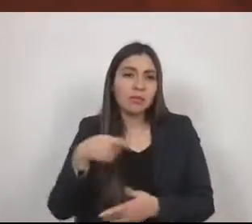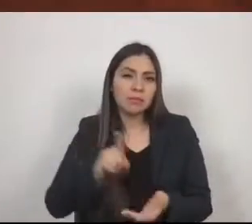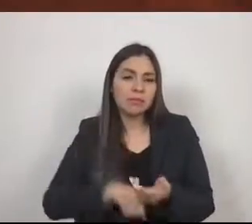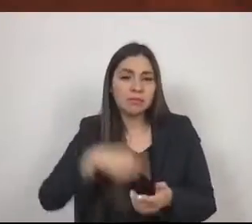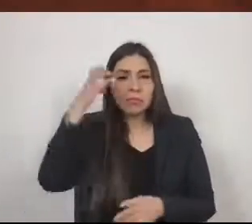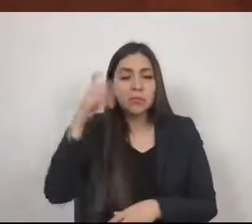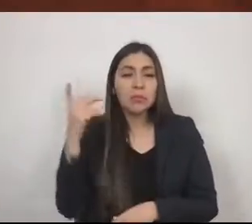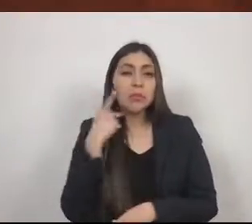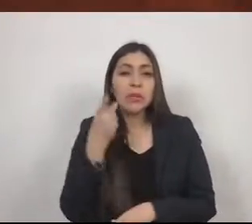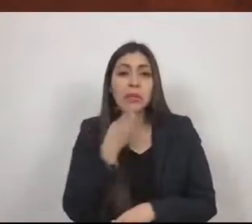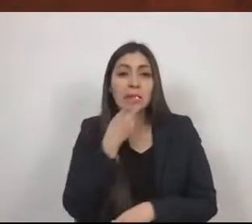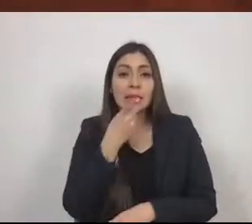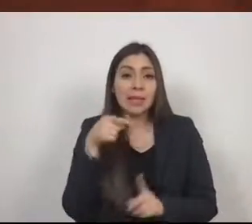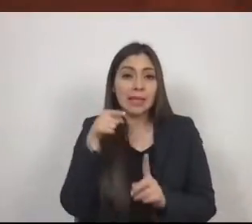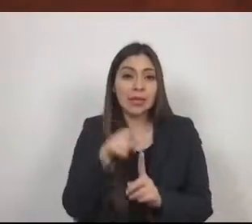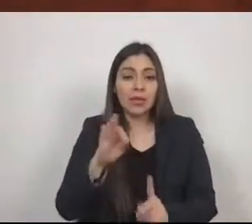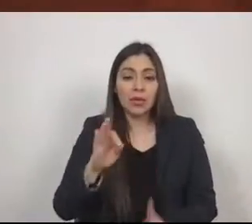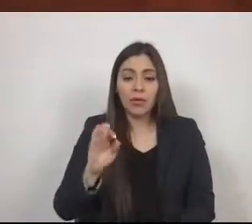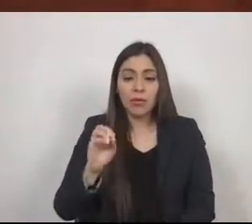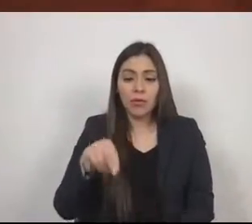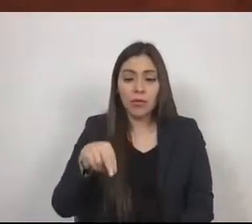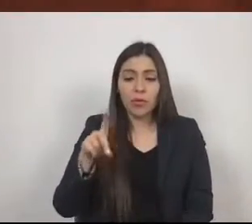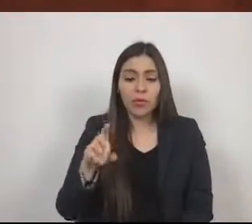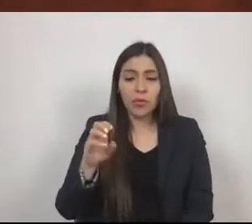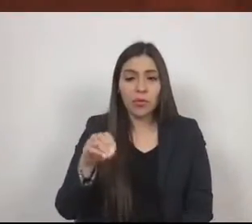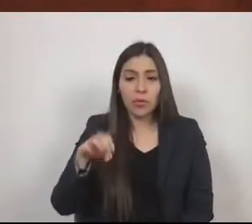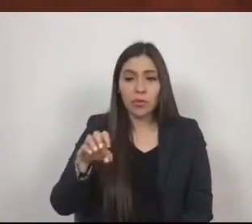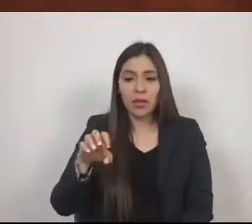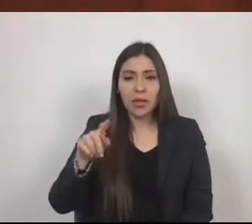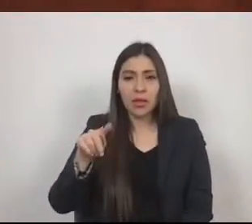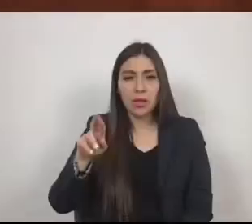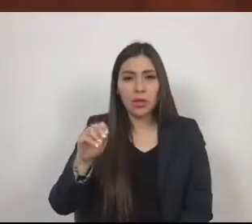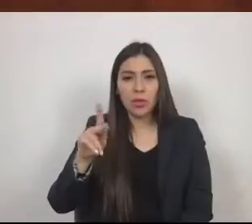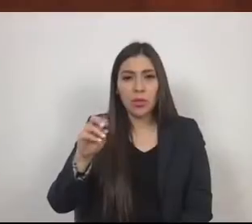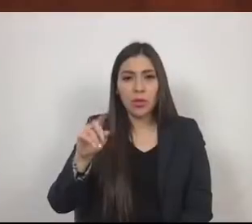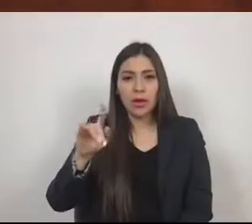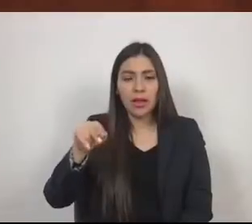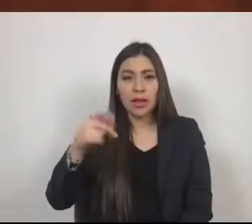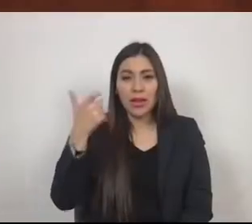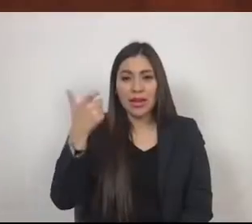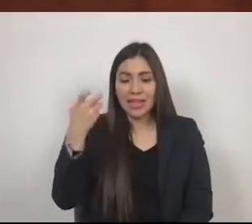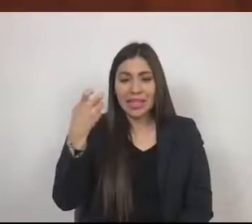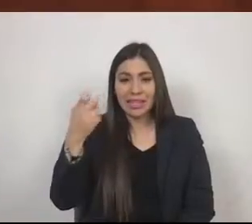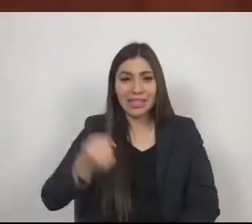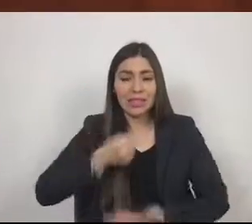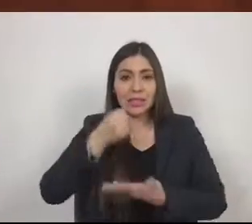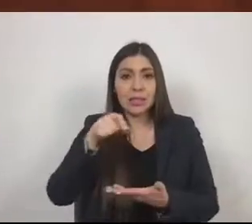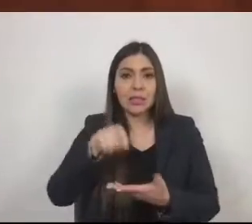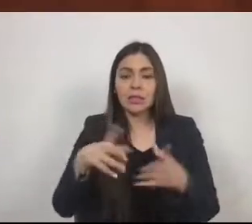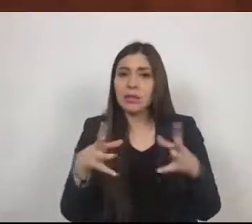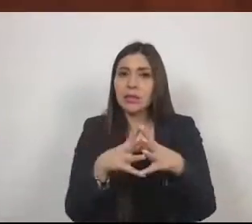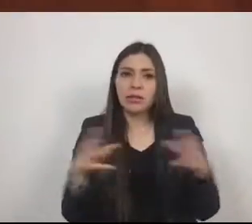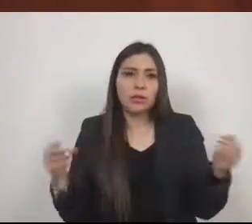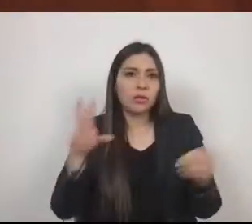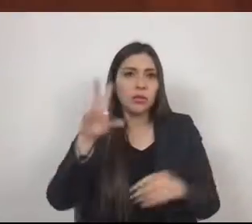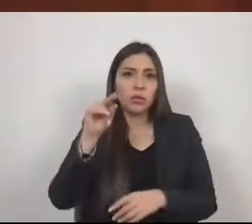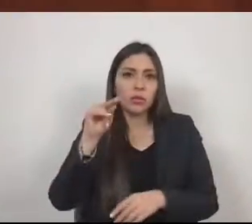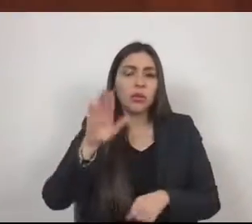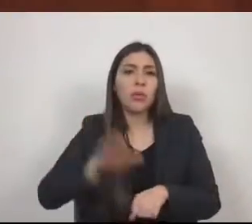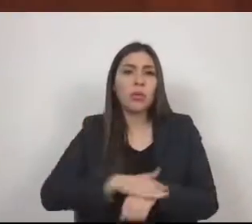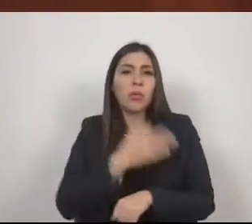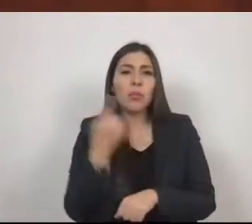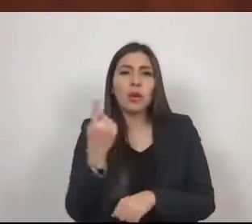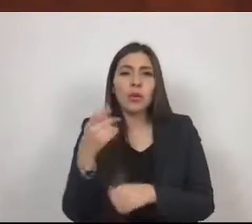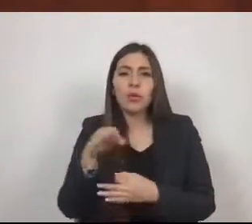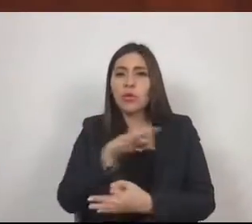era uno de los fideicomisos que no tendría por qué haber desaparecido, pues toda la evidencia y la tendencia